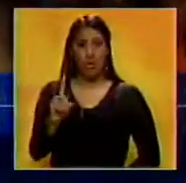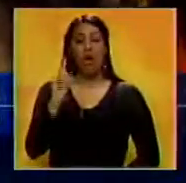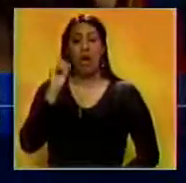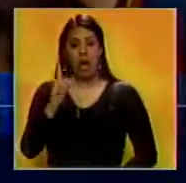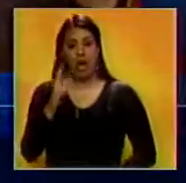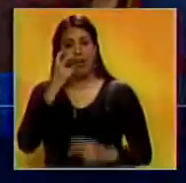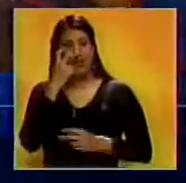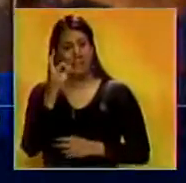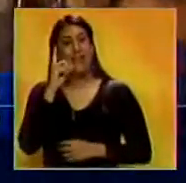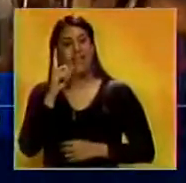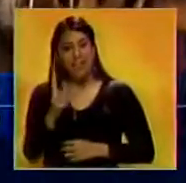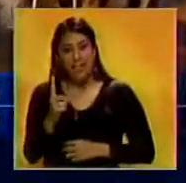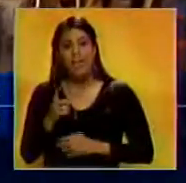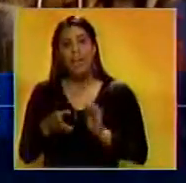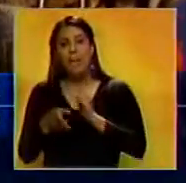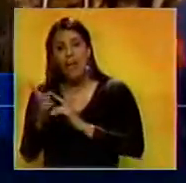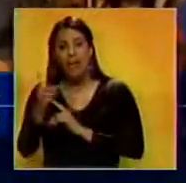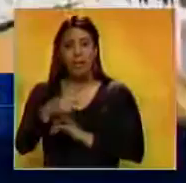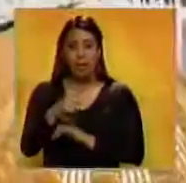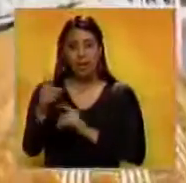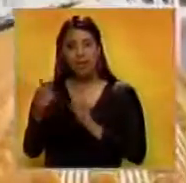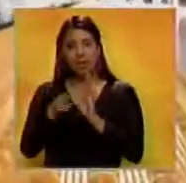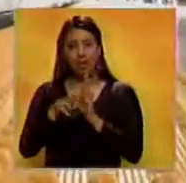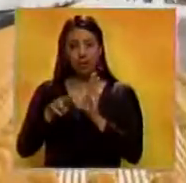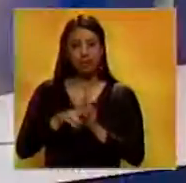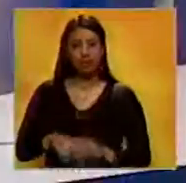resaltando que los visitantes deben ir regularizándose.